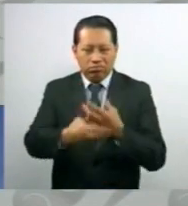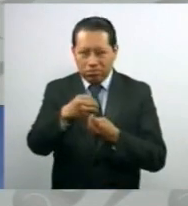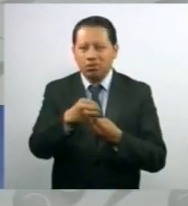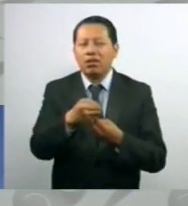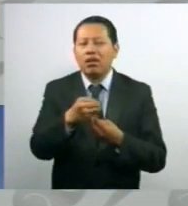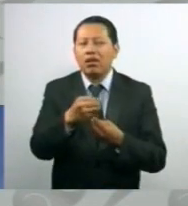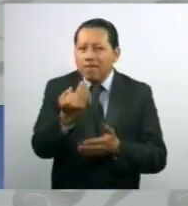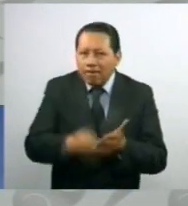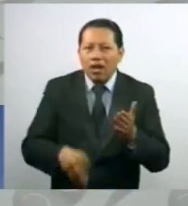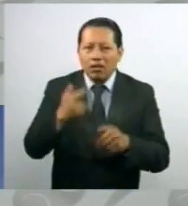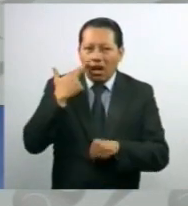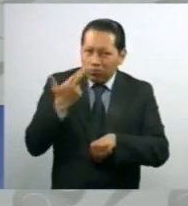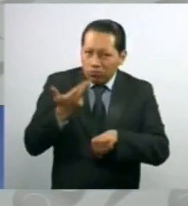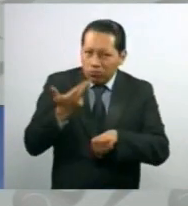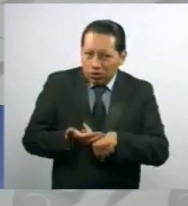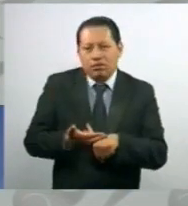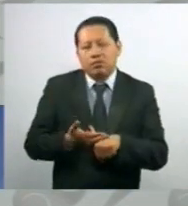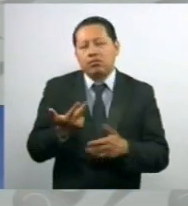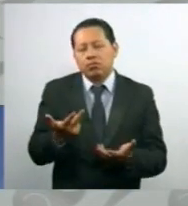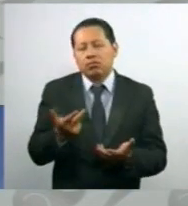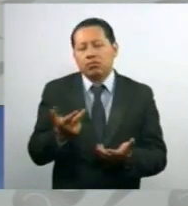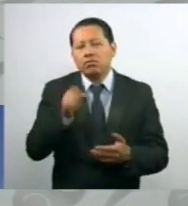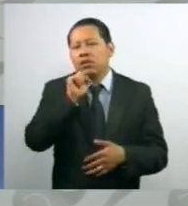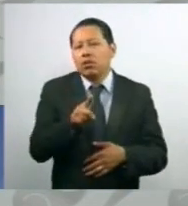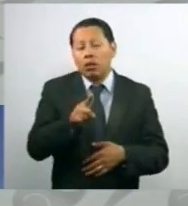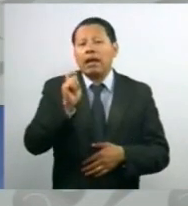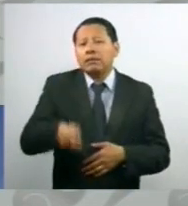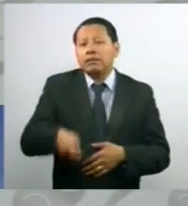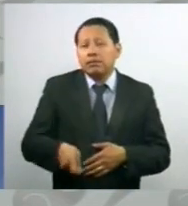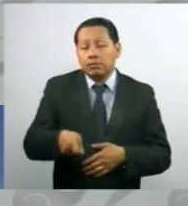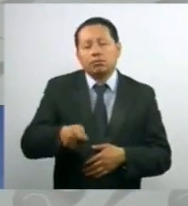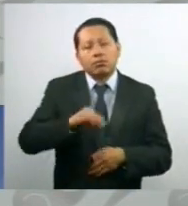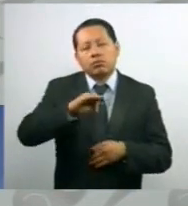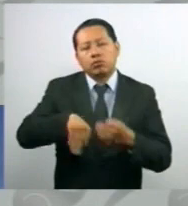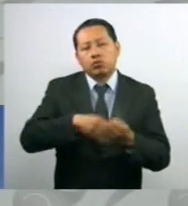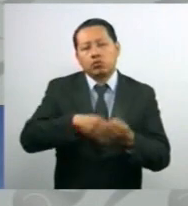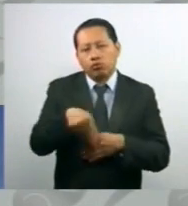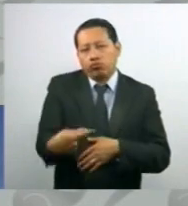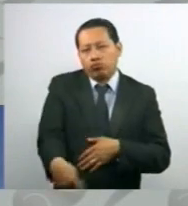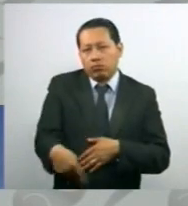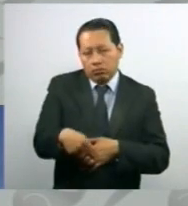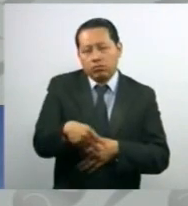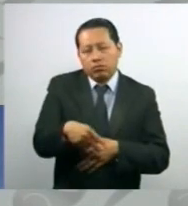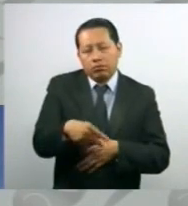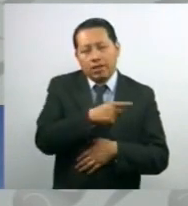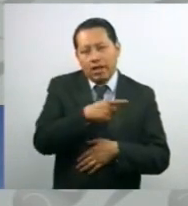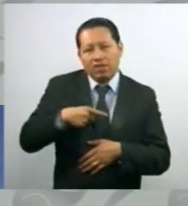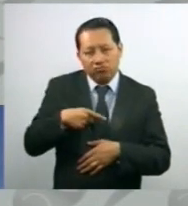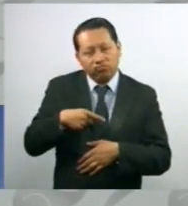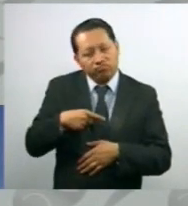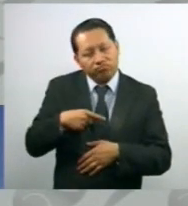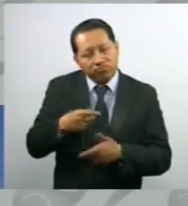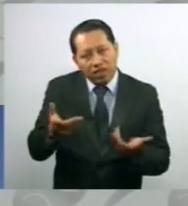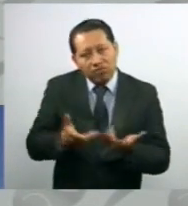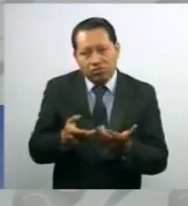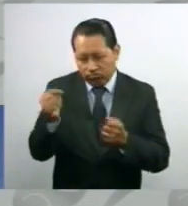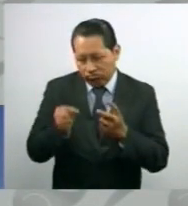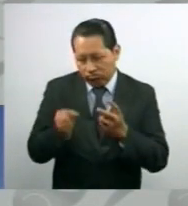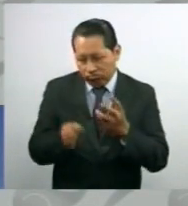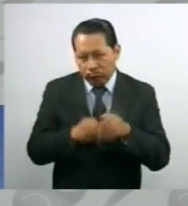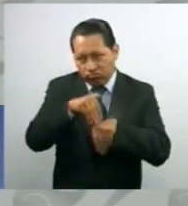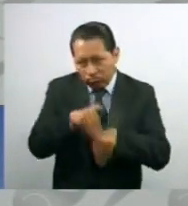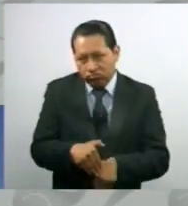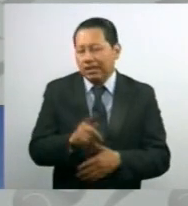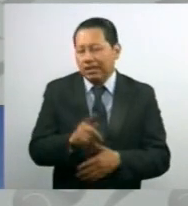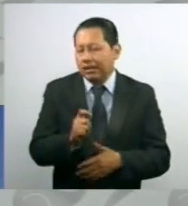responsabilidad el no querer asumir lo que nos corresponde en el Poder Legislativo. Es una lástima que no haya